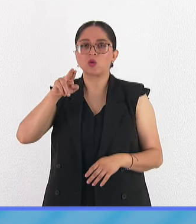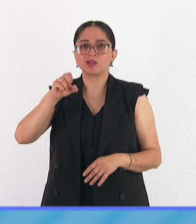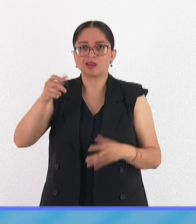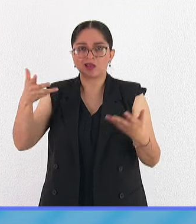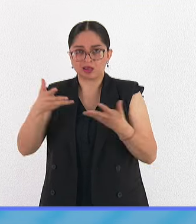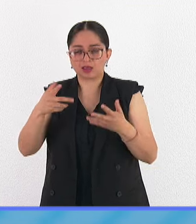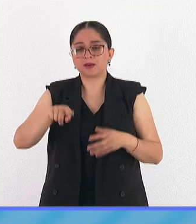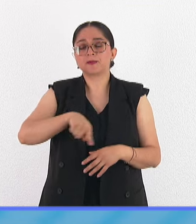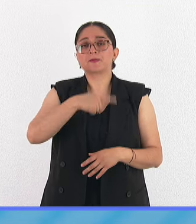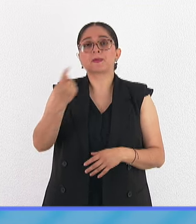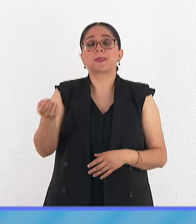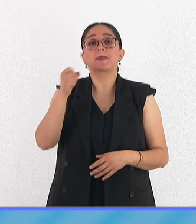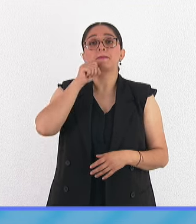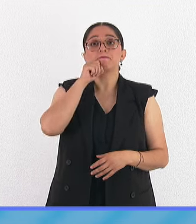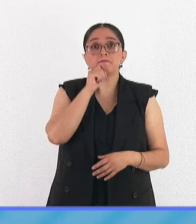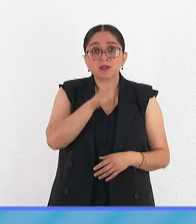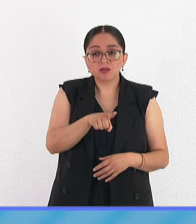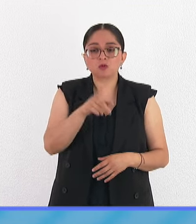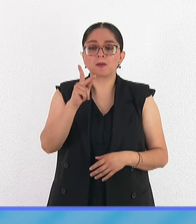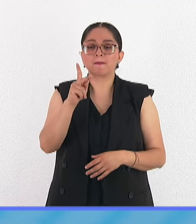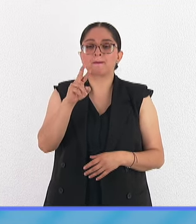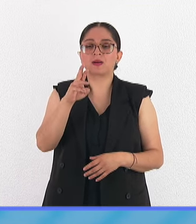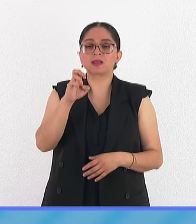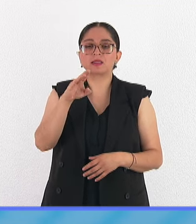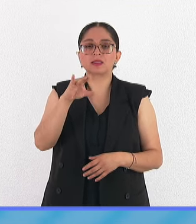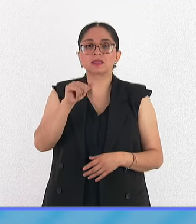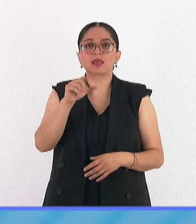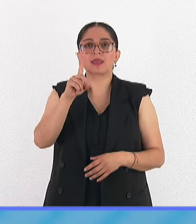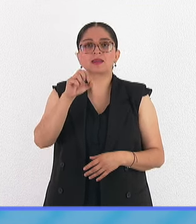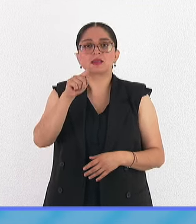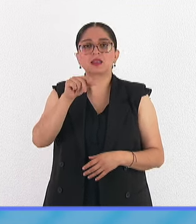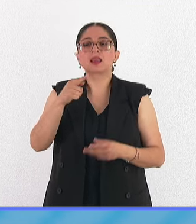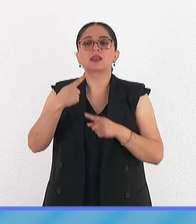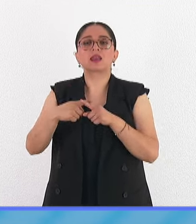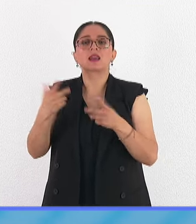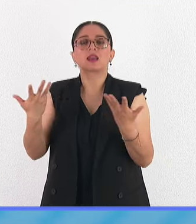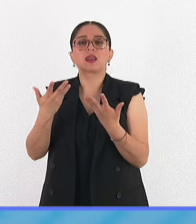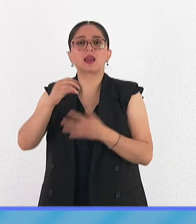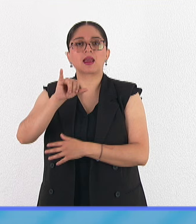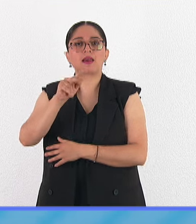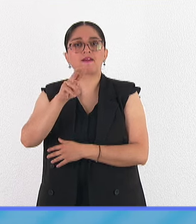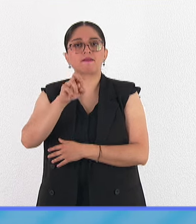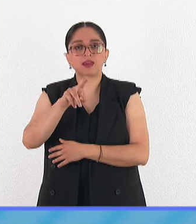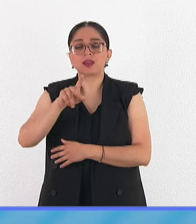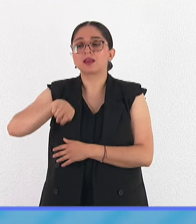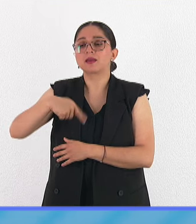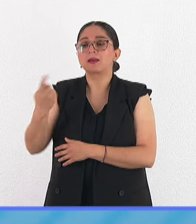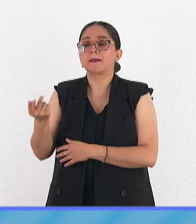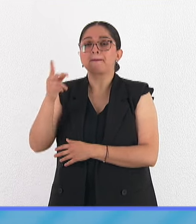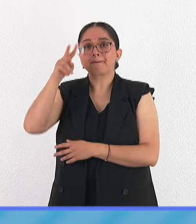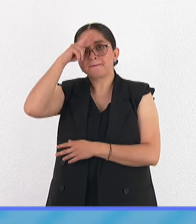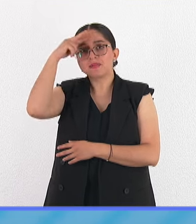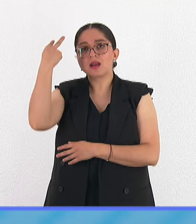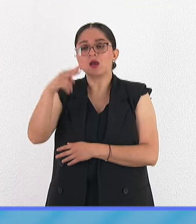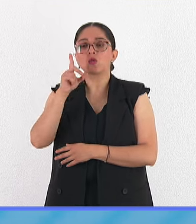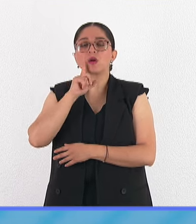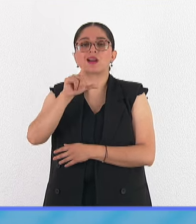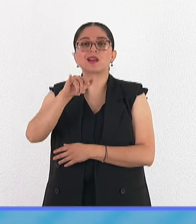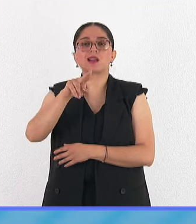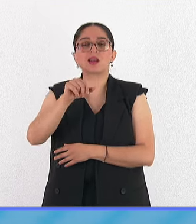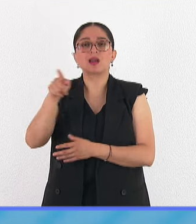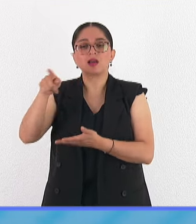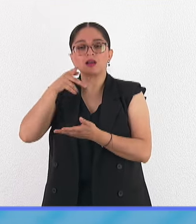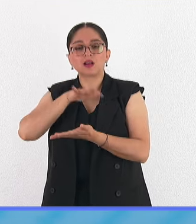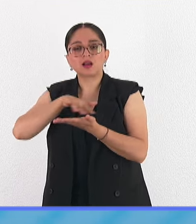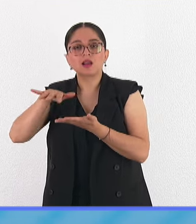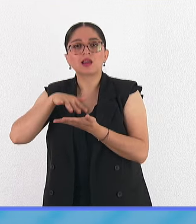indicios de la presencia desierta de Javier Sicilia. Otro audio es de El Invencible Verano de Liliana, escrito y leído por